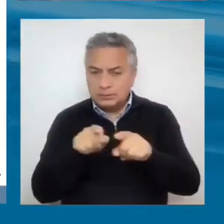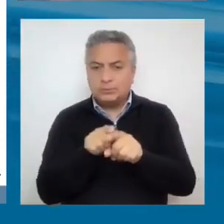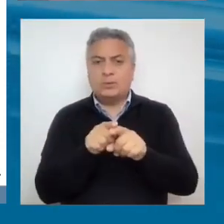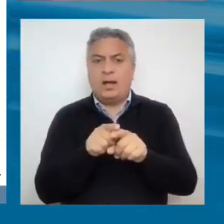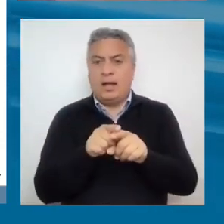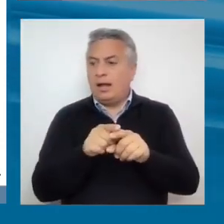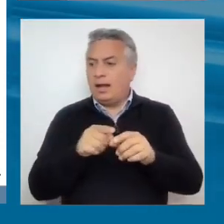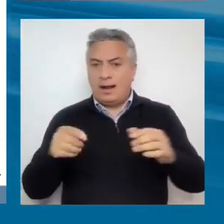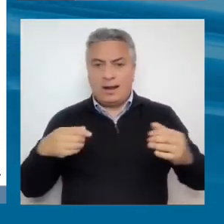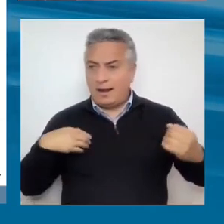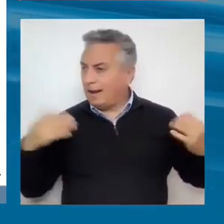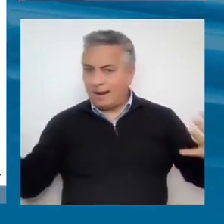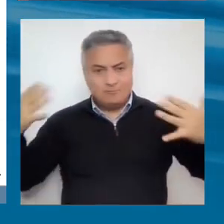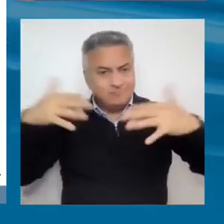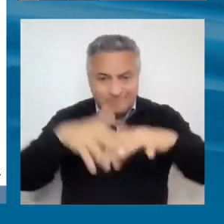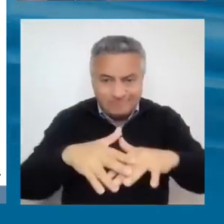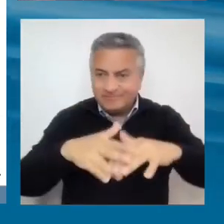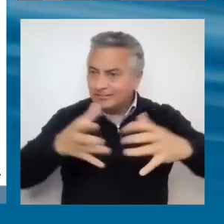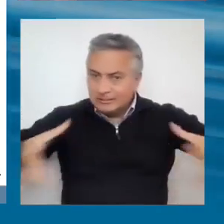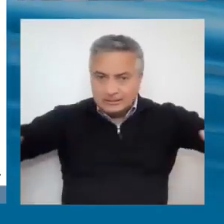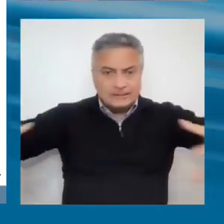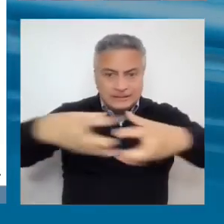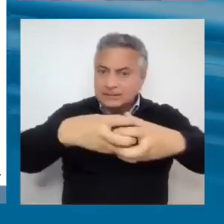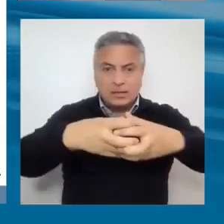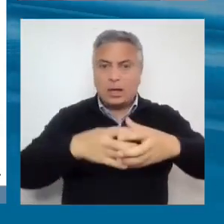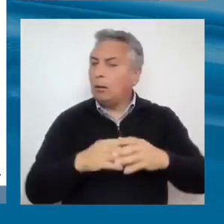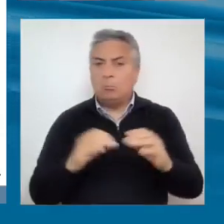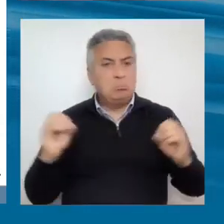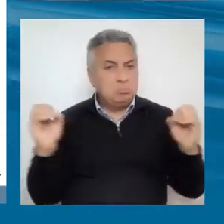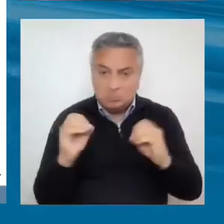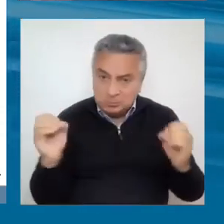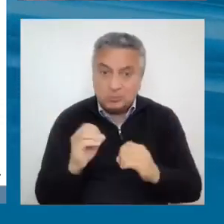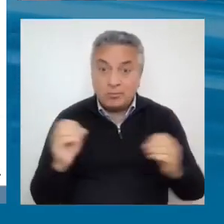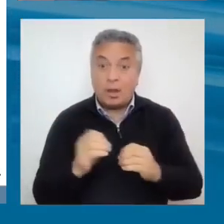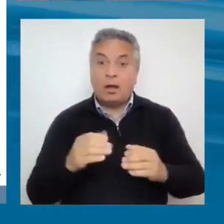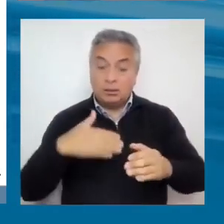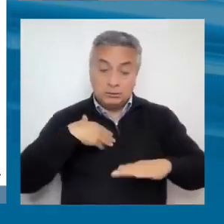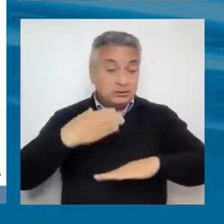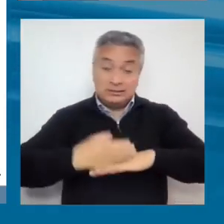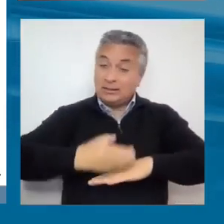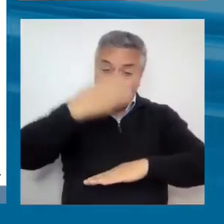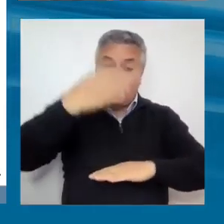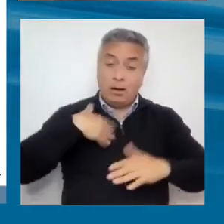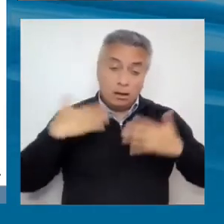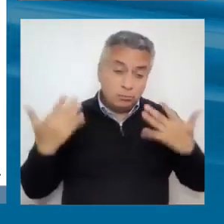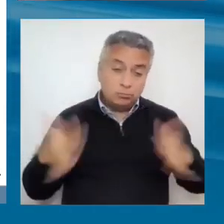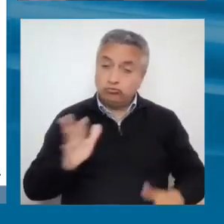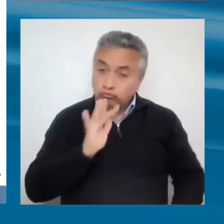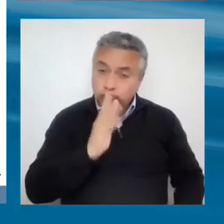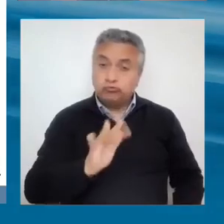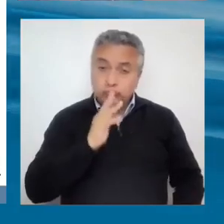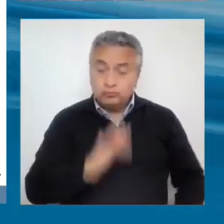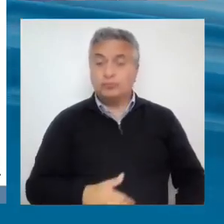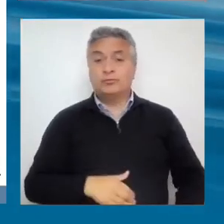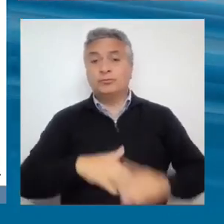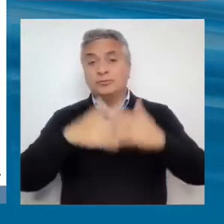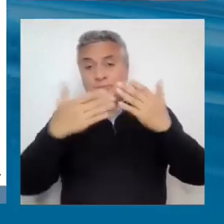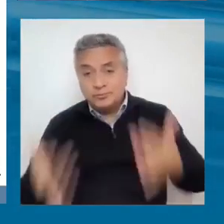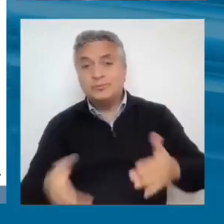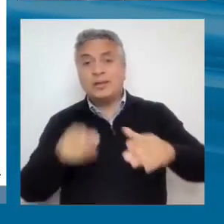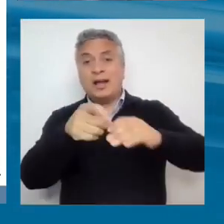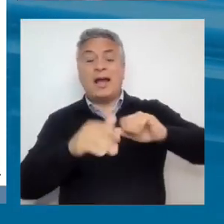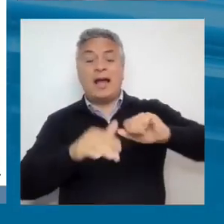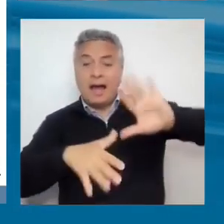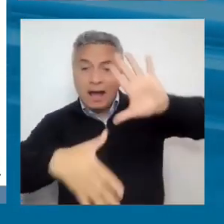clásico en la CEPAL, y seguimos, hay una gran diferencia ahí entre Centroamérica y Sudamérica, es un tema, quisiera profundizar en eso,